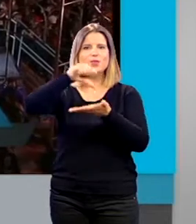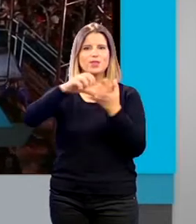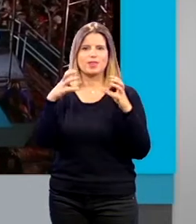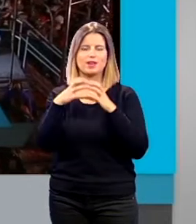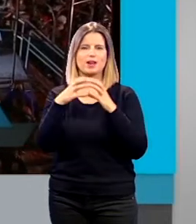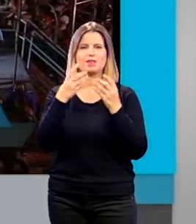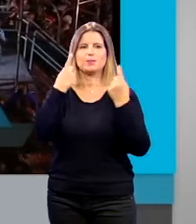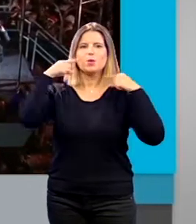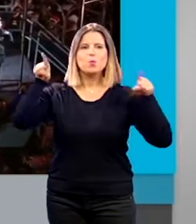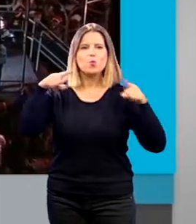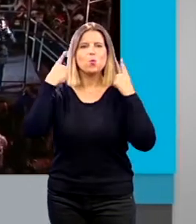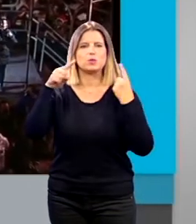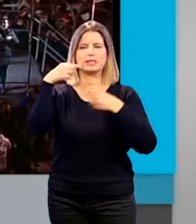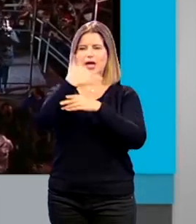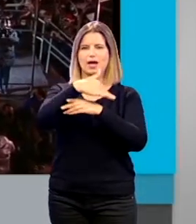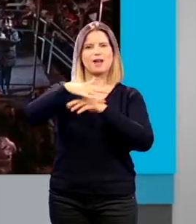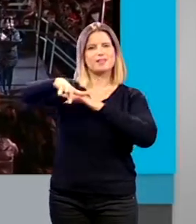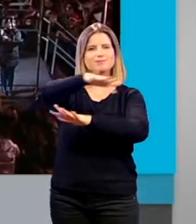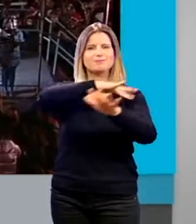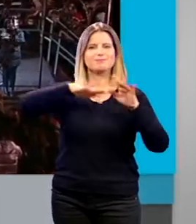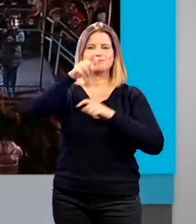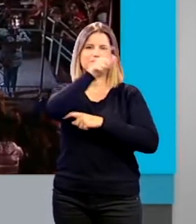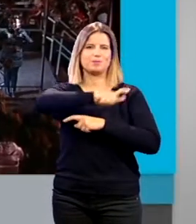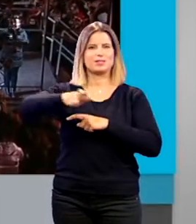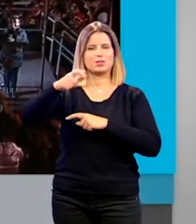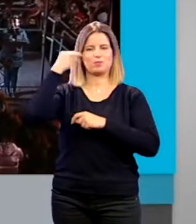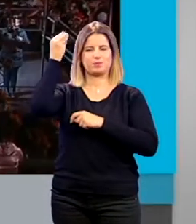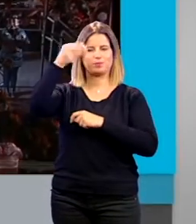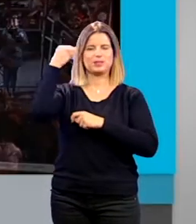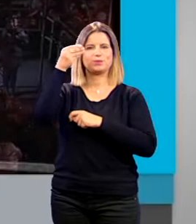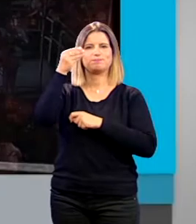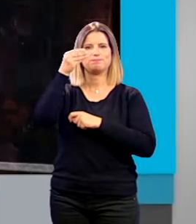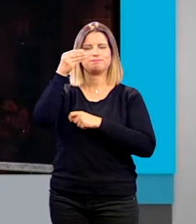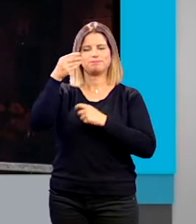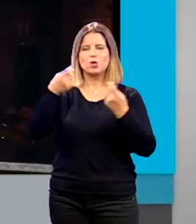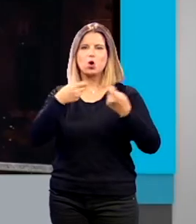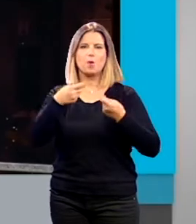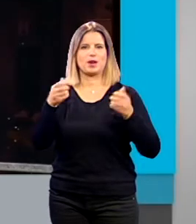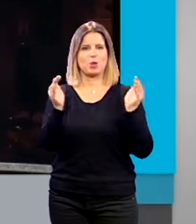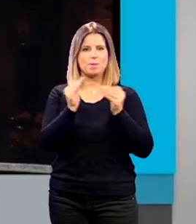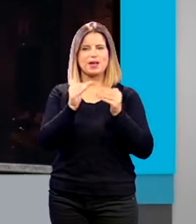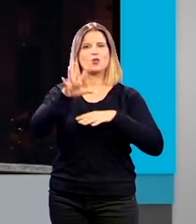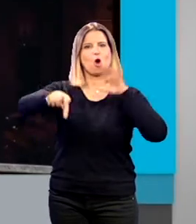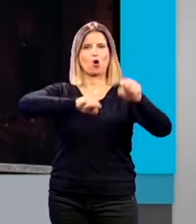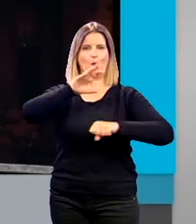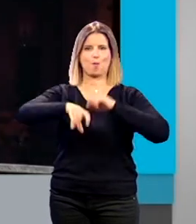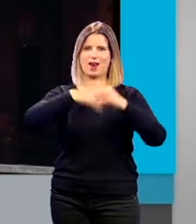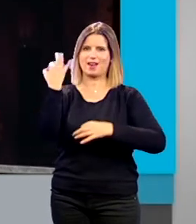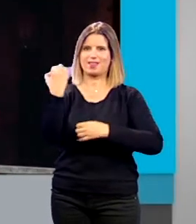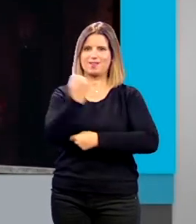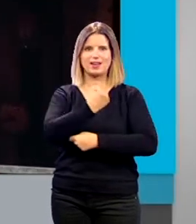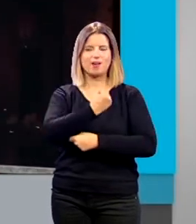Hacerlo con la música, llenando las calles, pensando en nuestro pequeño comercio, que es donde tenemos que comprar en estos días, y sobre todo pensando